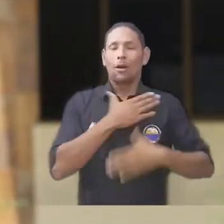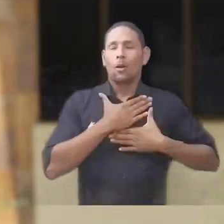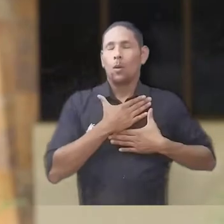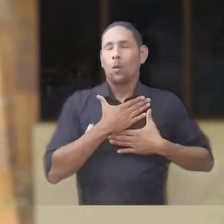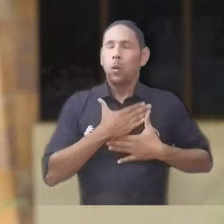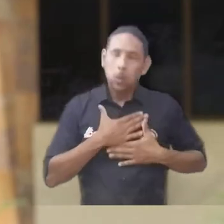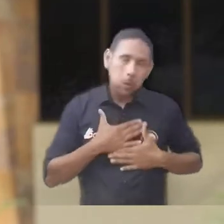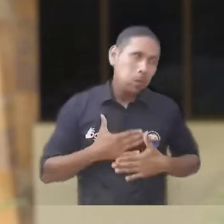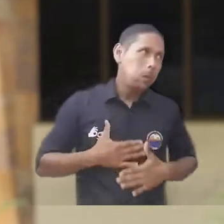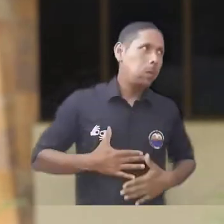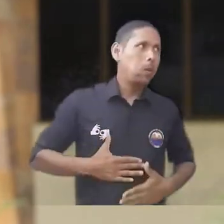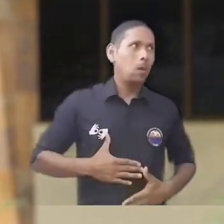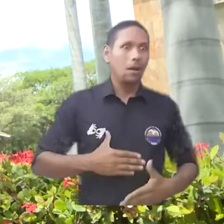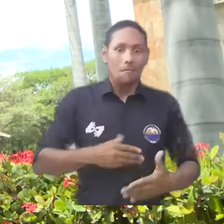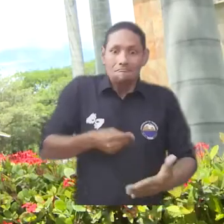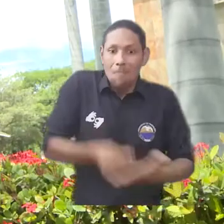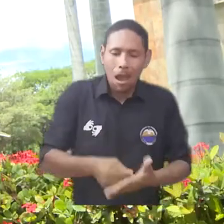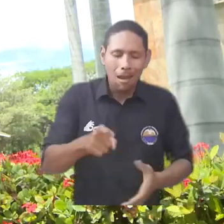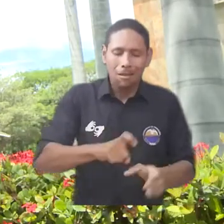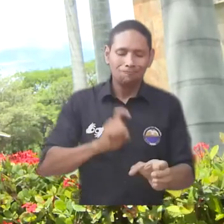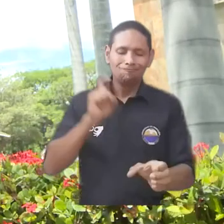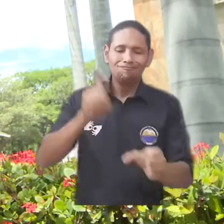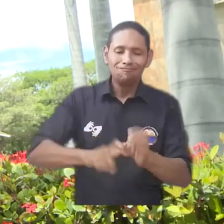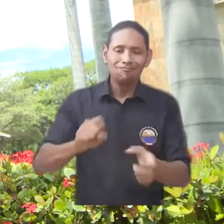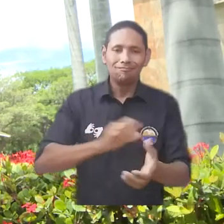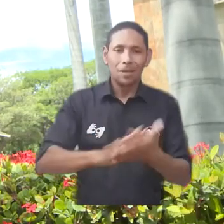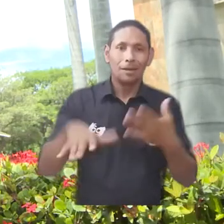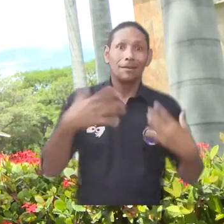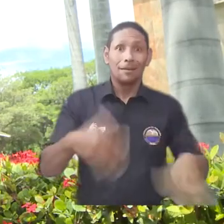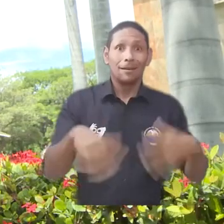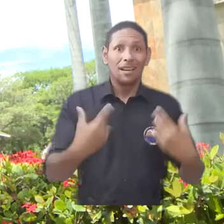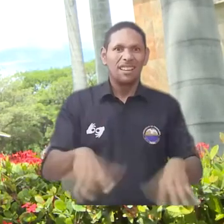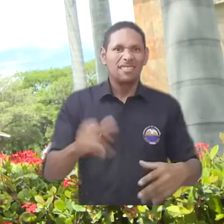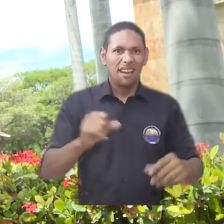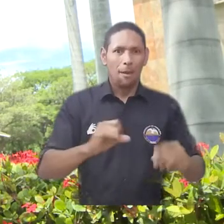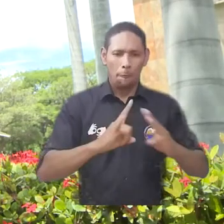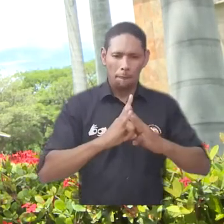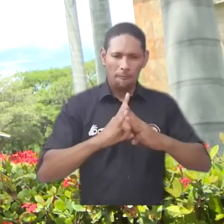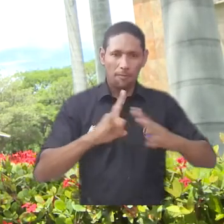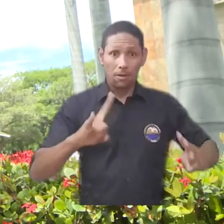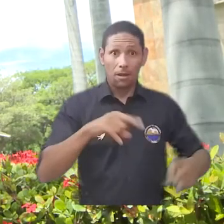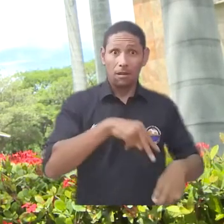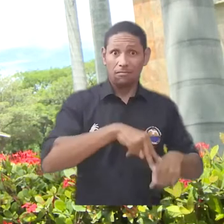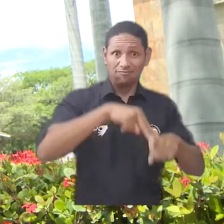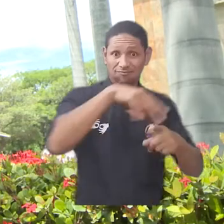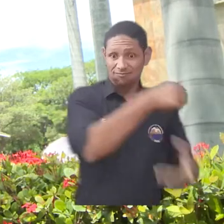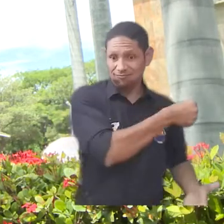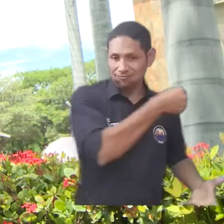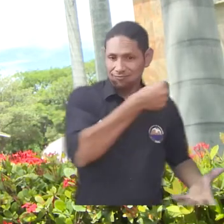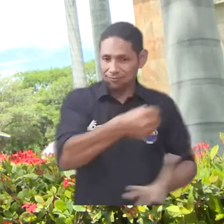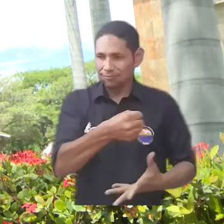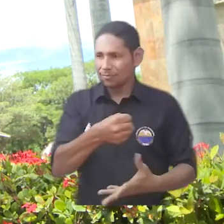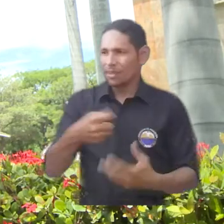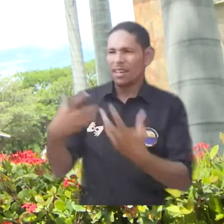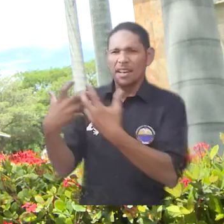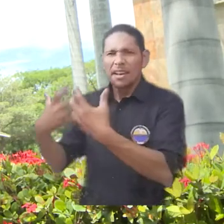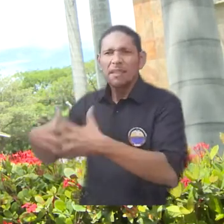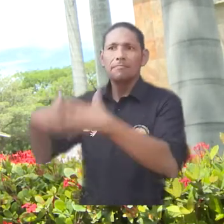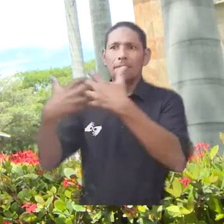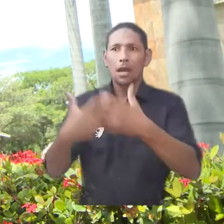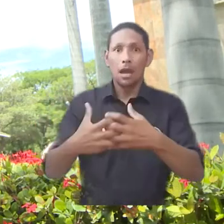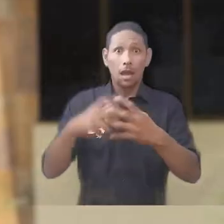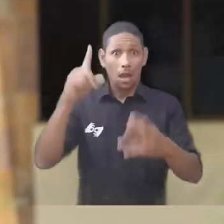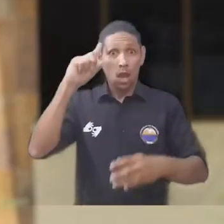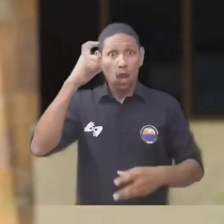alivio económico del 100% en matrículas otorgado gracias a la contribución de recursos del alma mater, entes territoriales y el